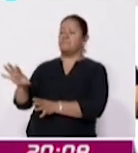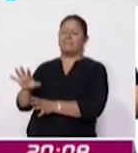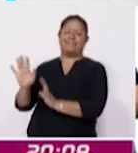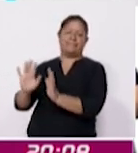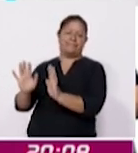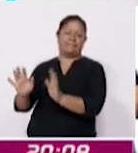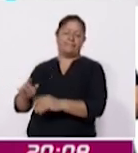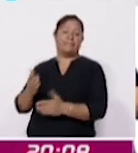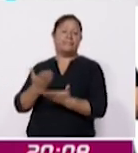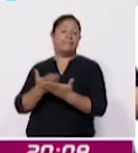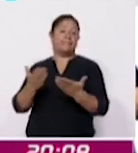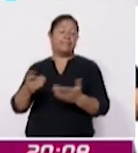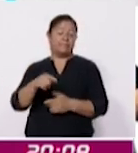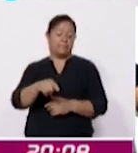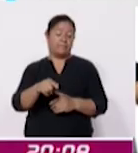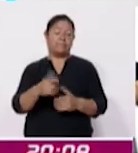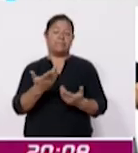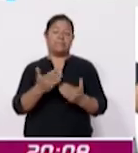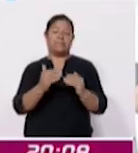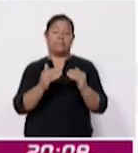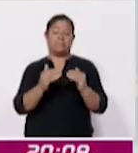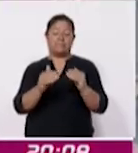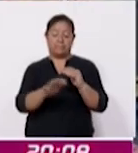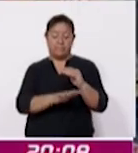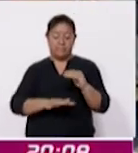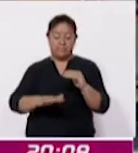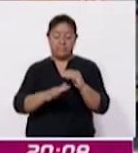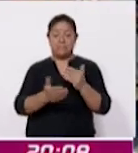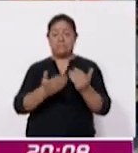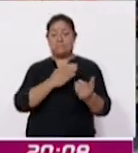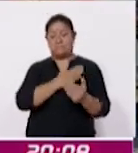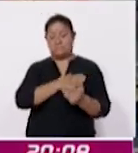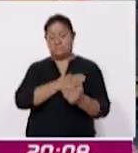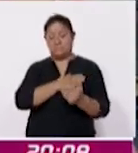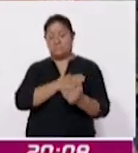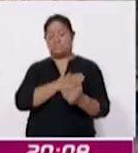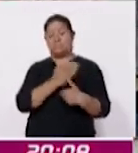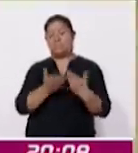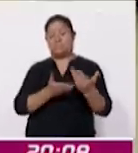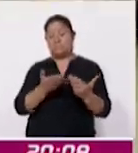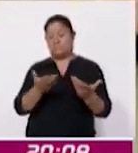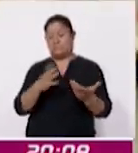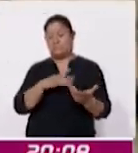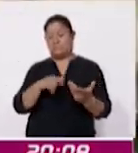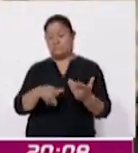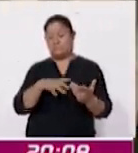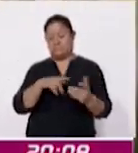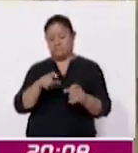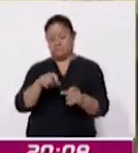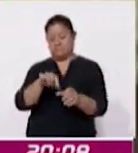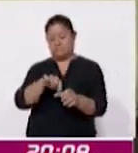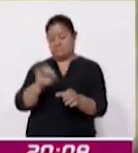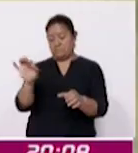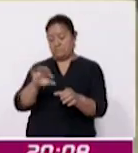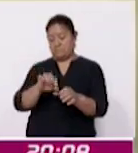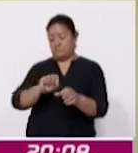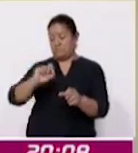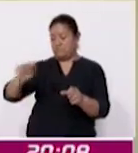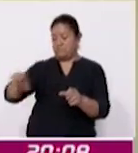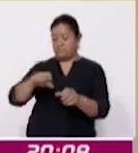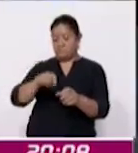ahora a esta canasta de bienes y servicios. Detalló que la nueva canasta incluye la desagregación de 20 productos